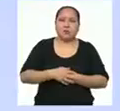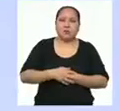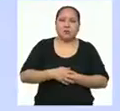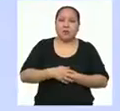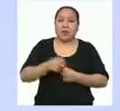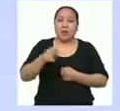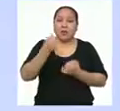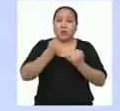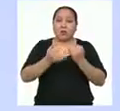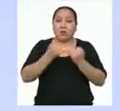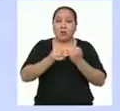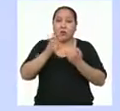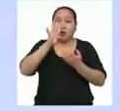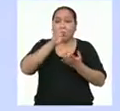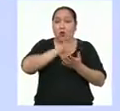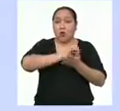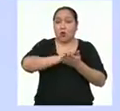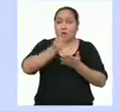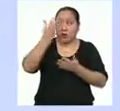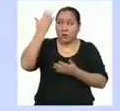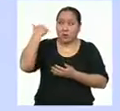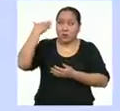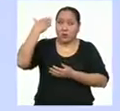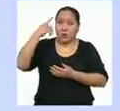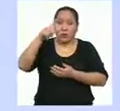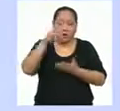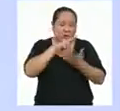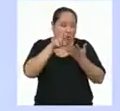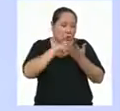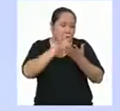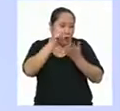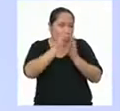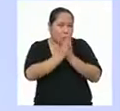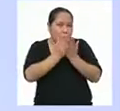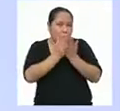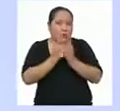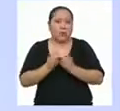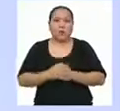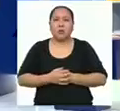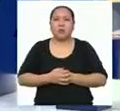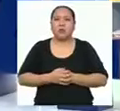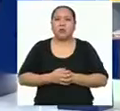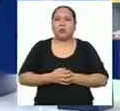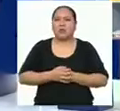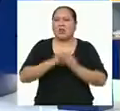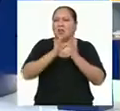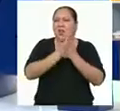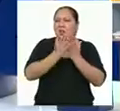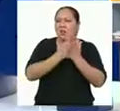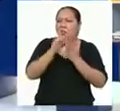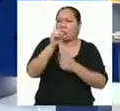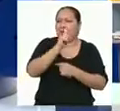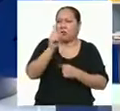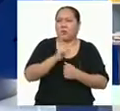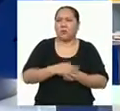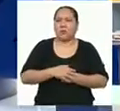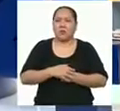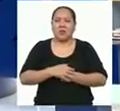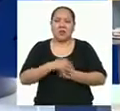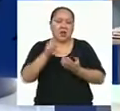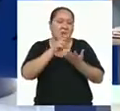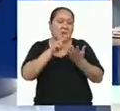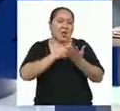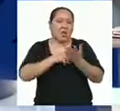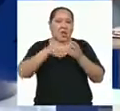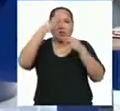¿En los últimos cuatro meses leyó usted algún libro? Libro, libro, no. Leí